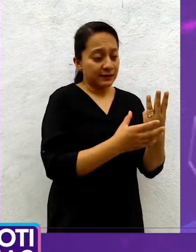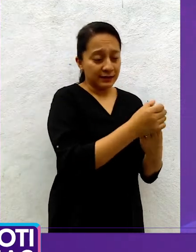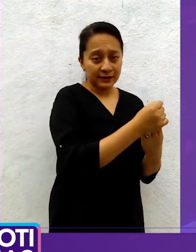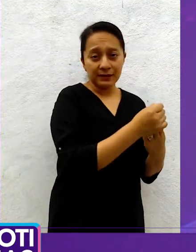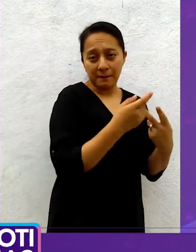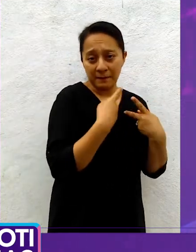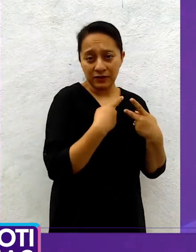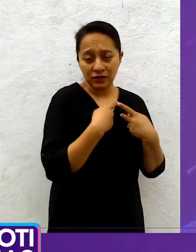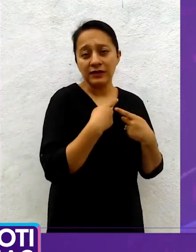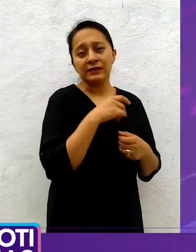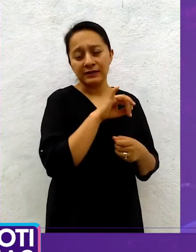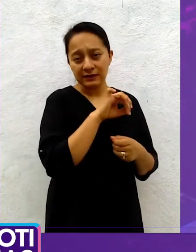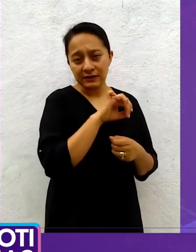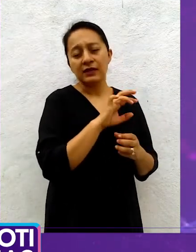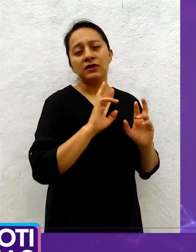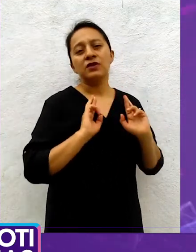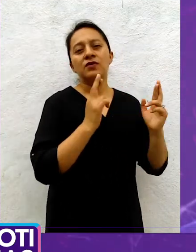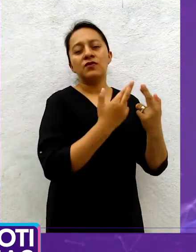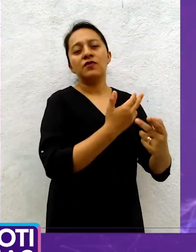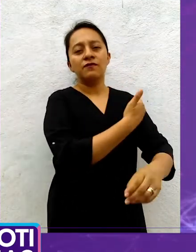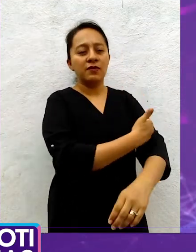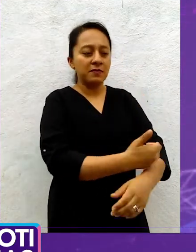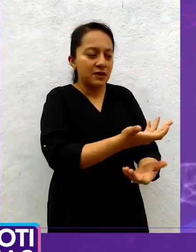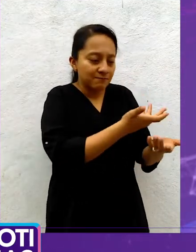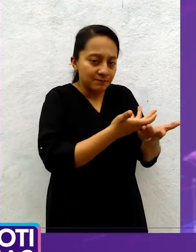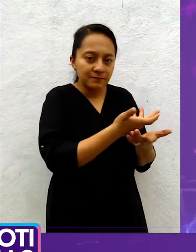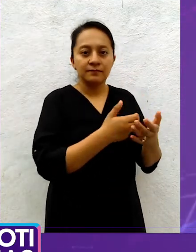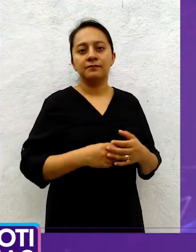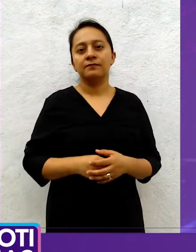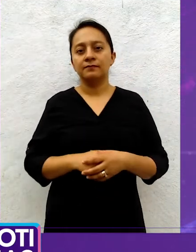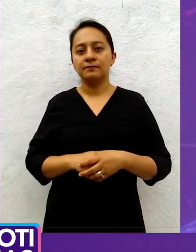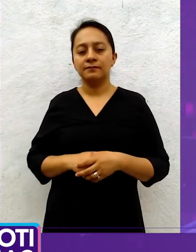Licea, para Noticias RTQ, Alejandro Cervantes.